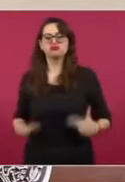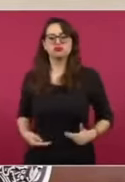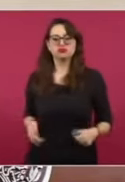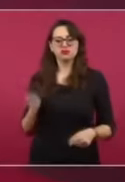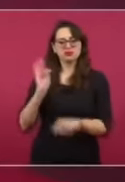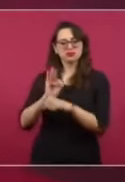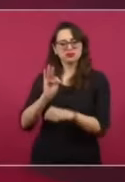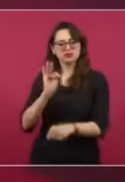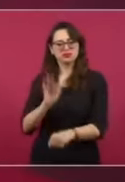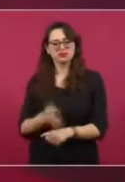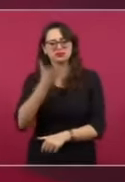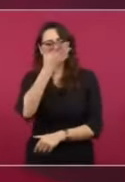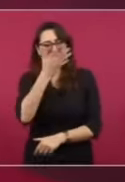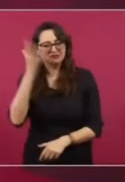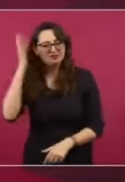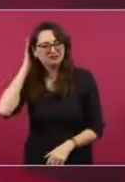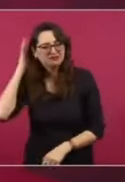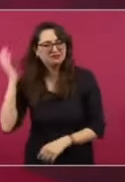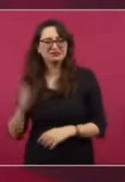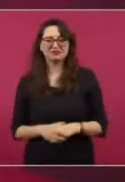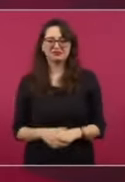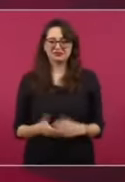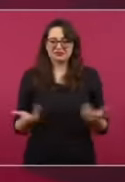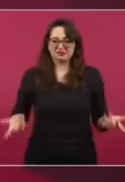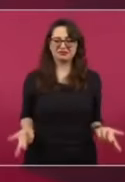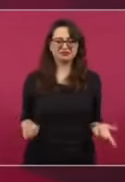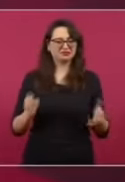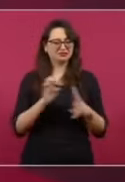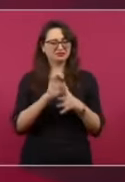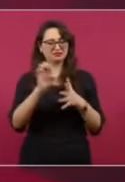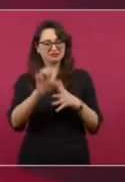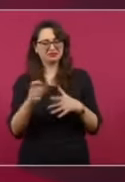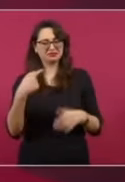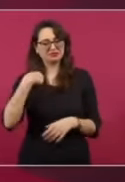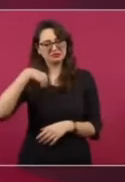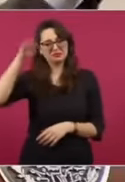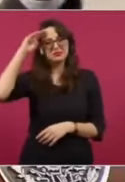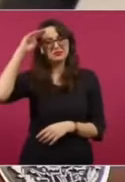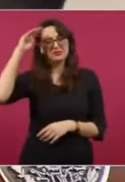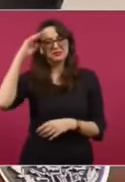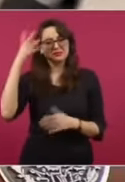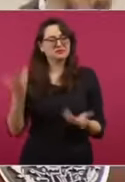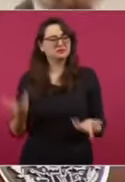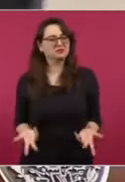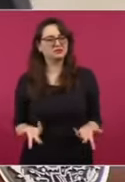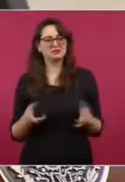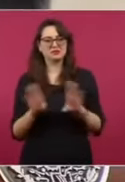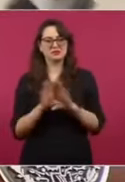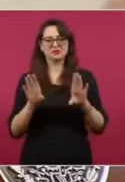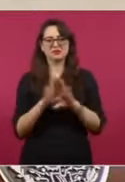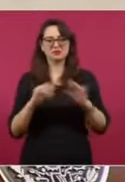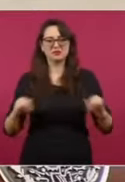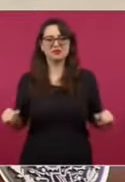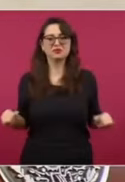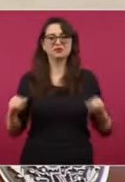¿qué hacen los organismos de Derechos Humanos?, por ejemplo, y ahorita aquí hay un periodista del Perú,